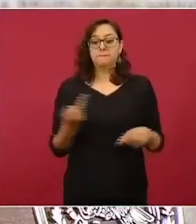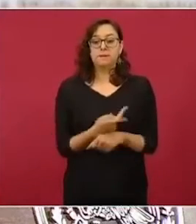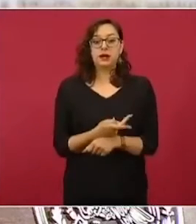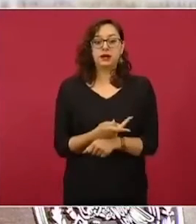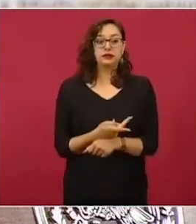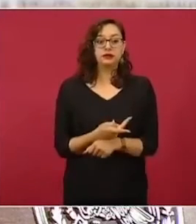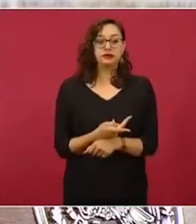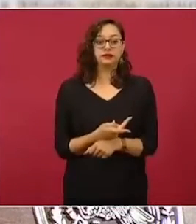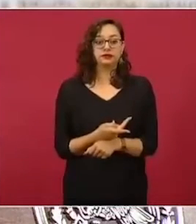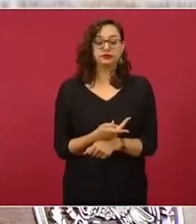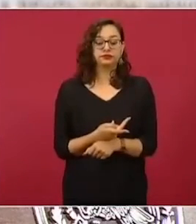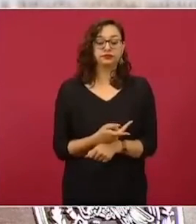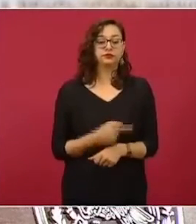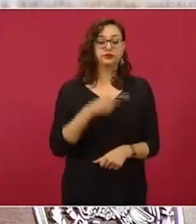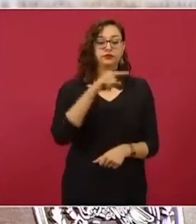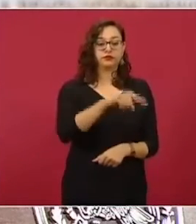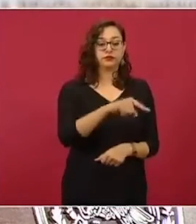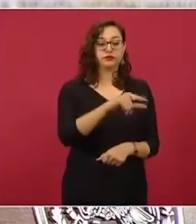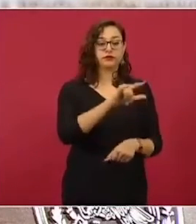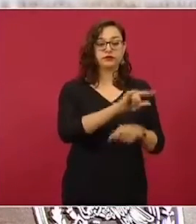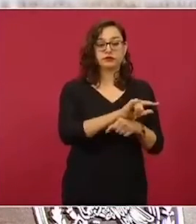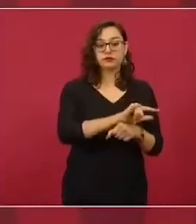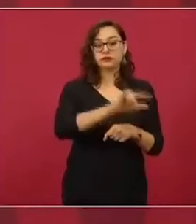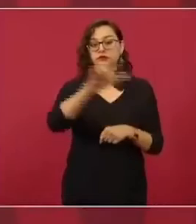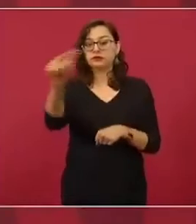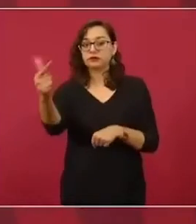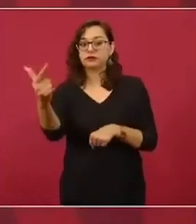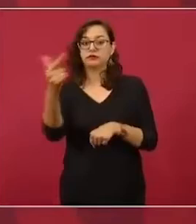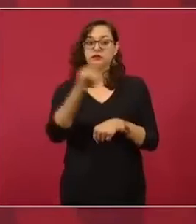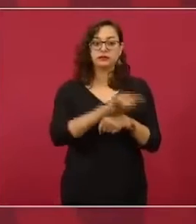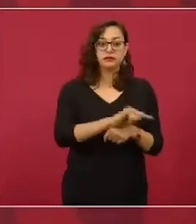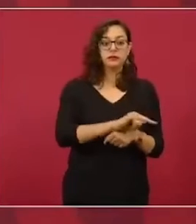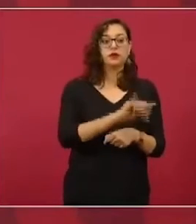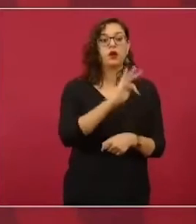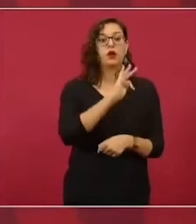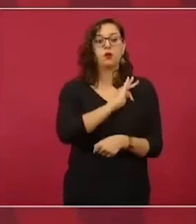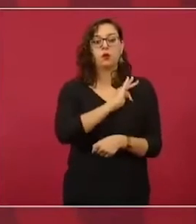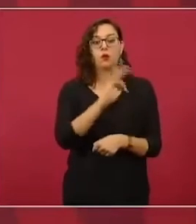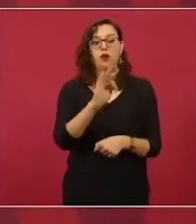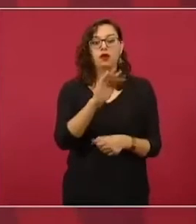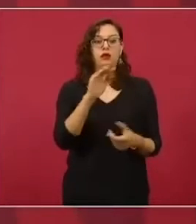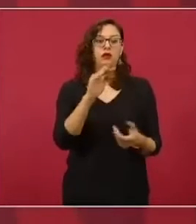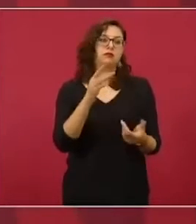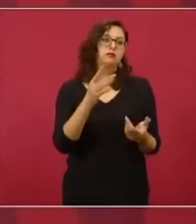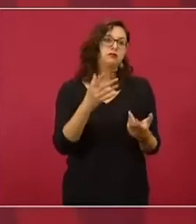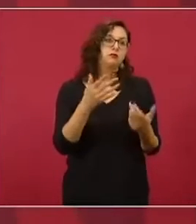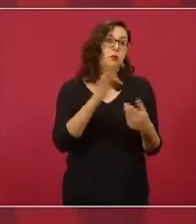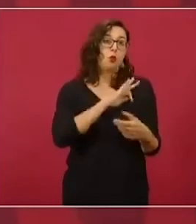puede trasladar hasta 240 pasajeros.